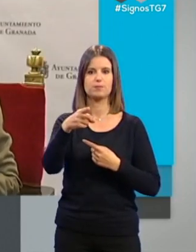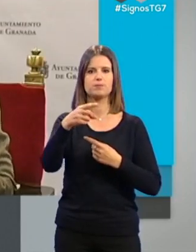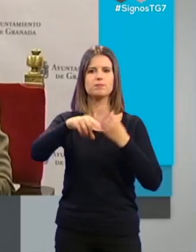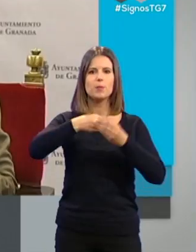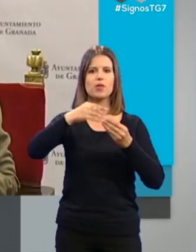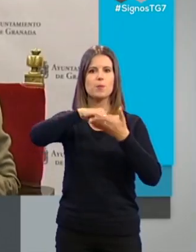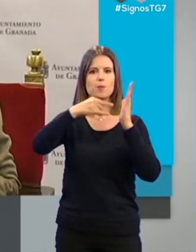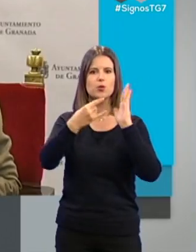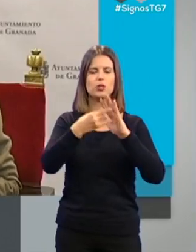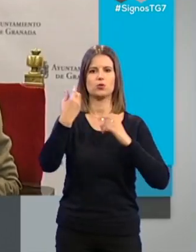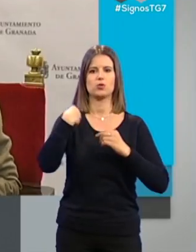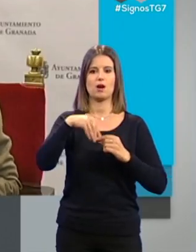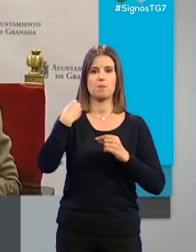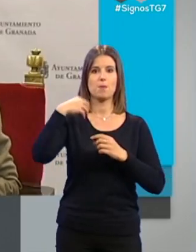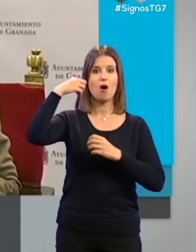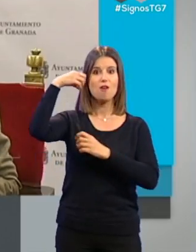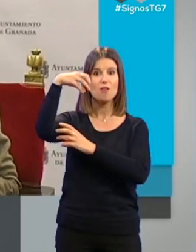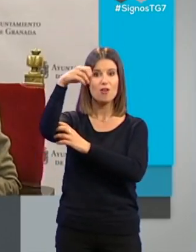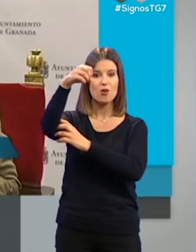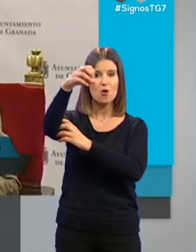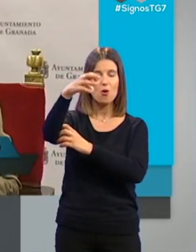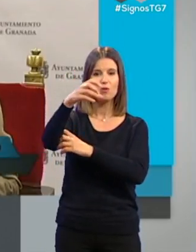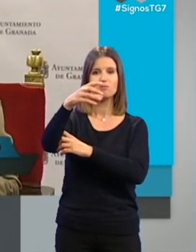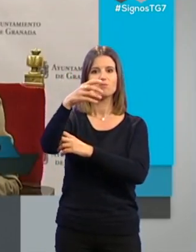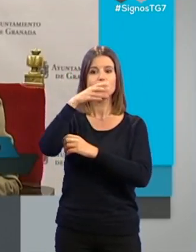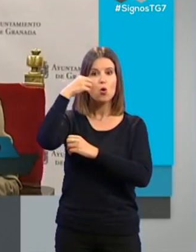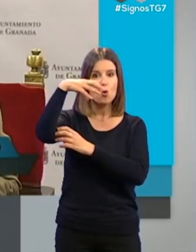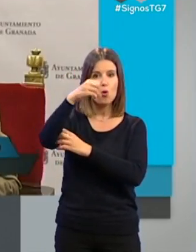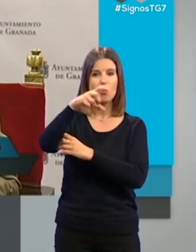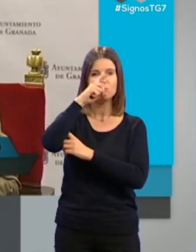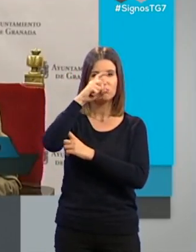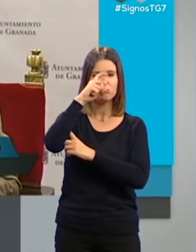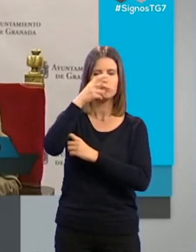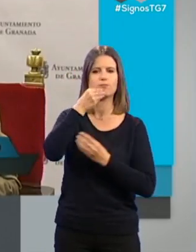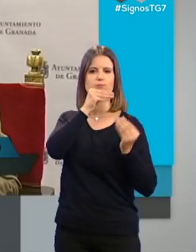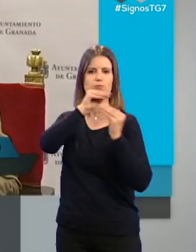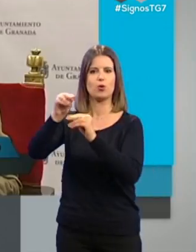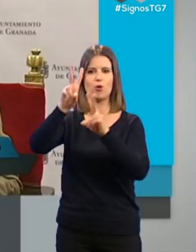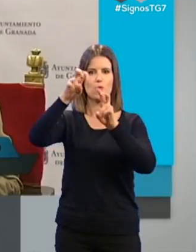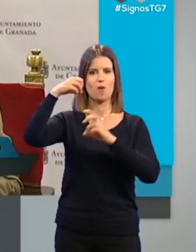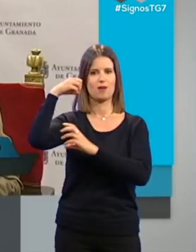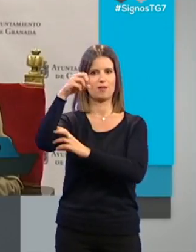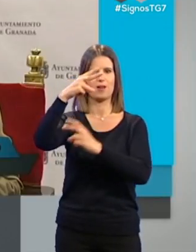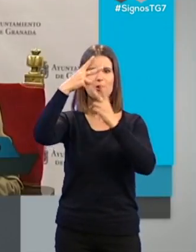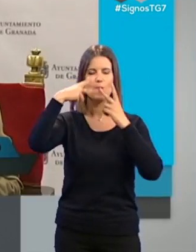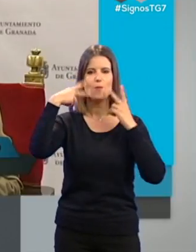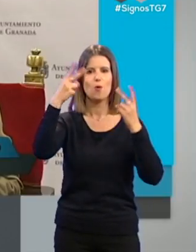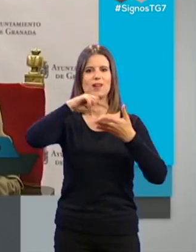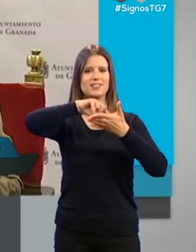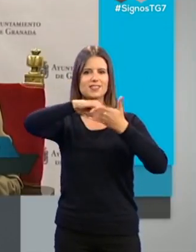sustituir estas farolas por el alumbrado público, lo pondremos con